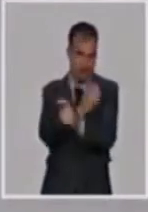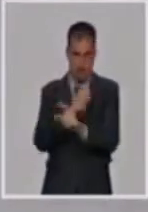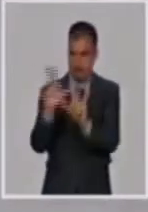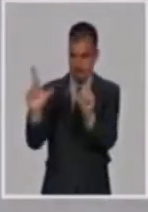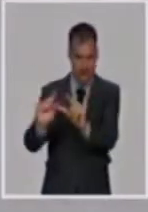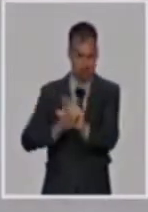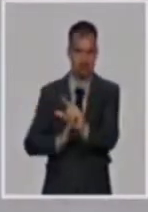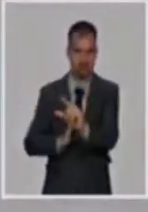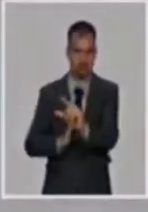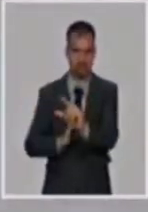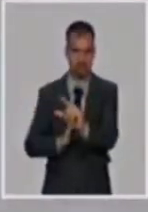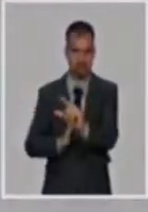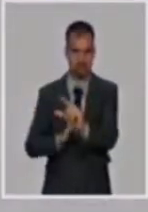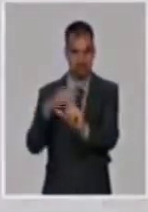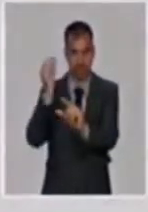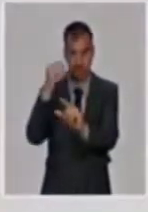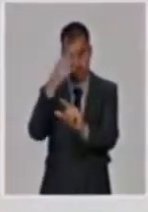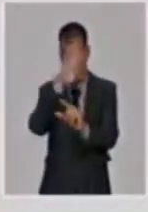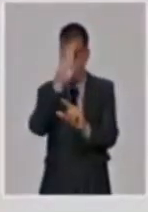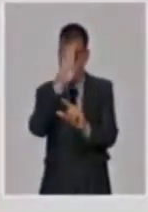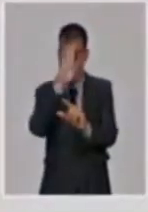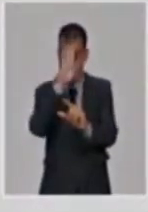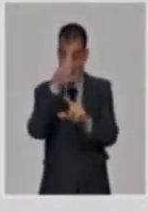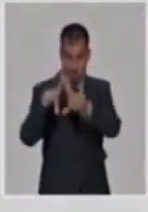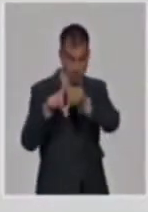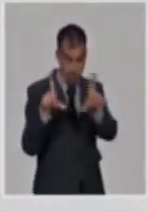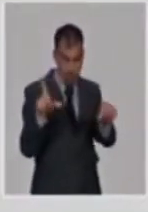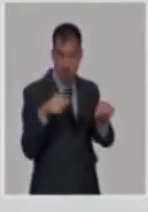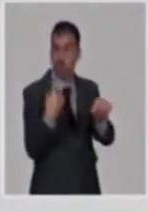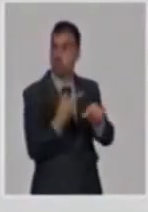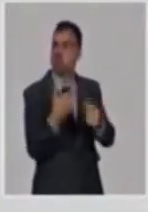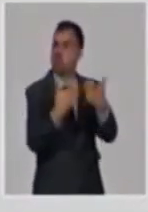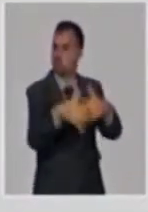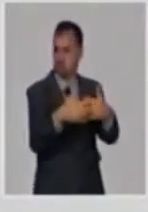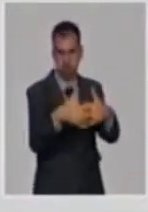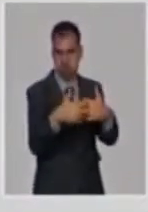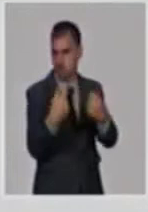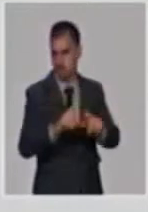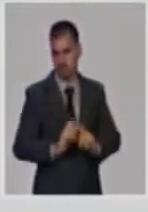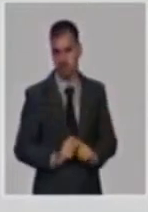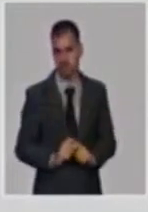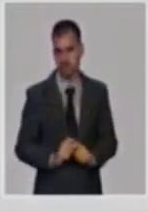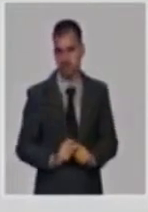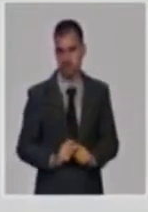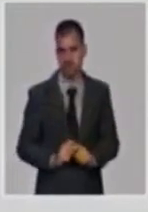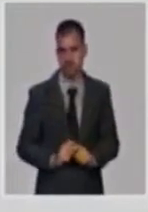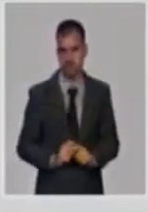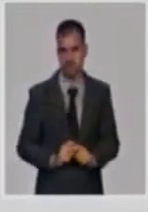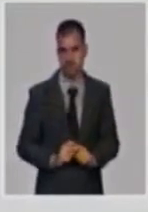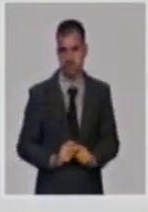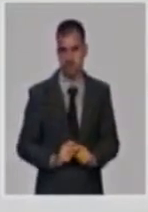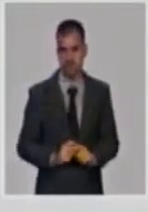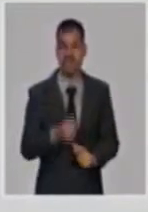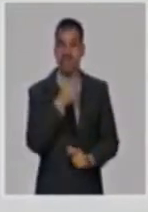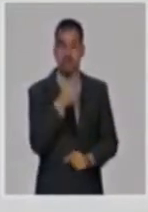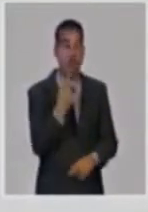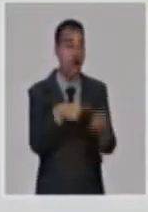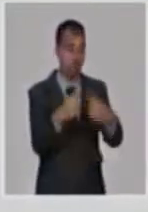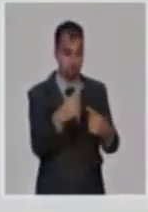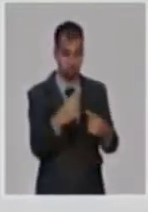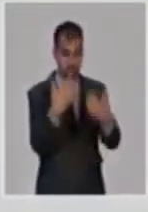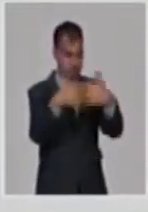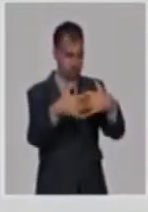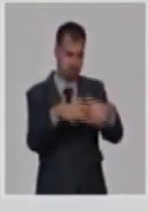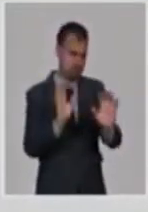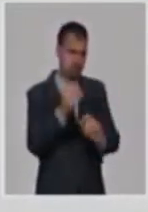donde el país está llegando a potenciar, incluso también exportaciones, determinadas producciones, como por ejemplo